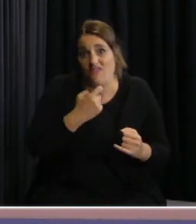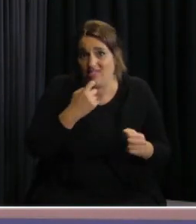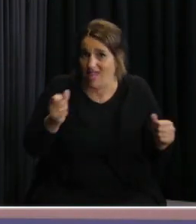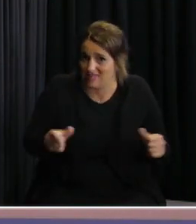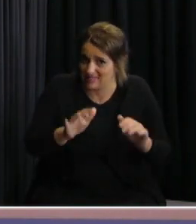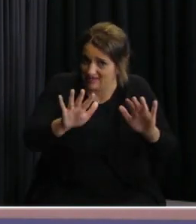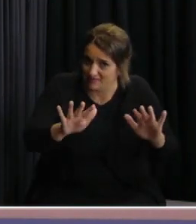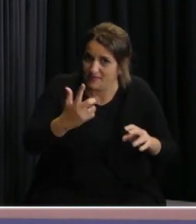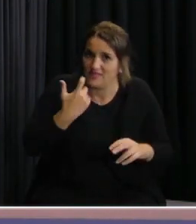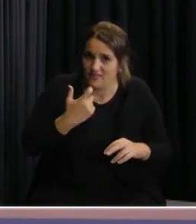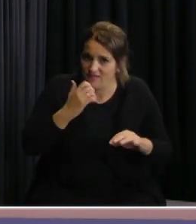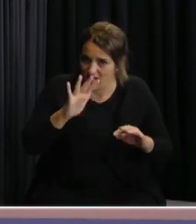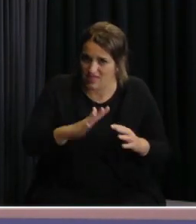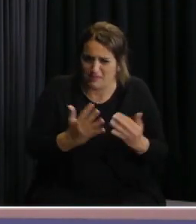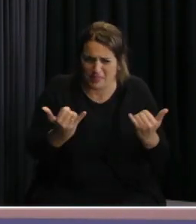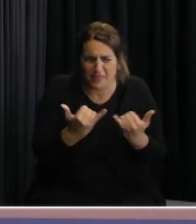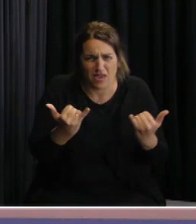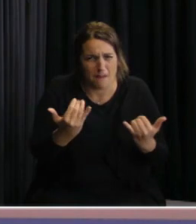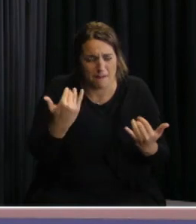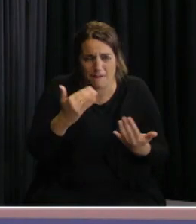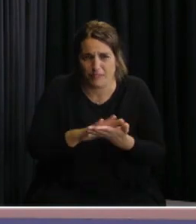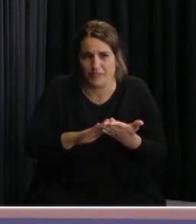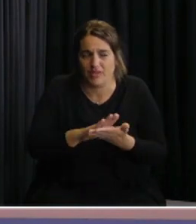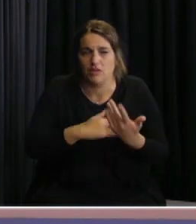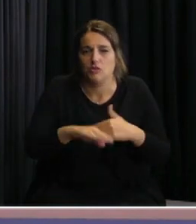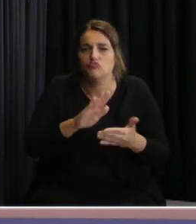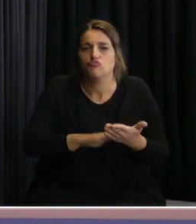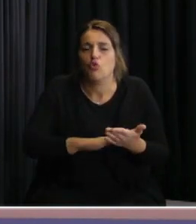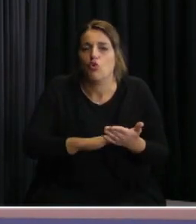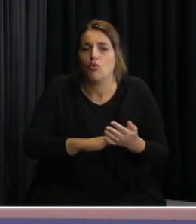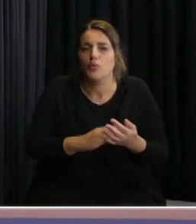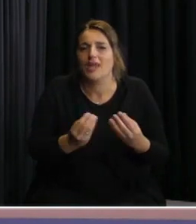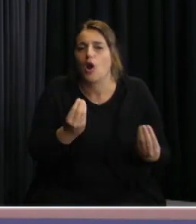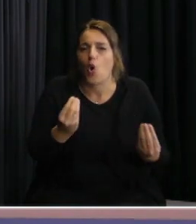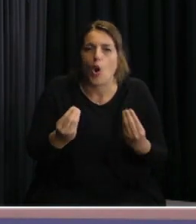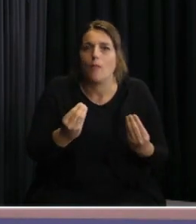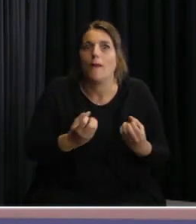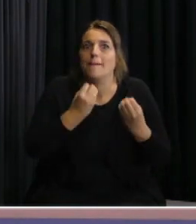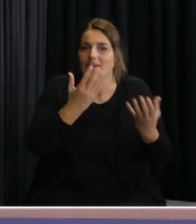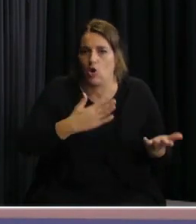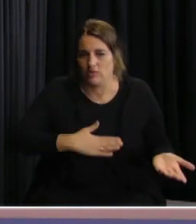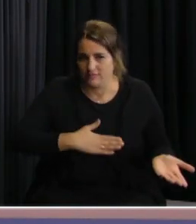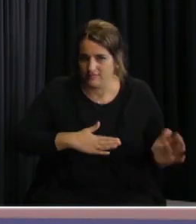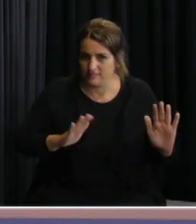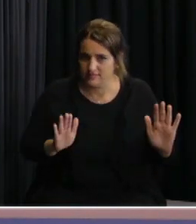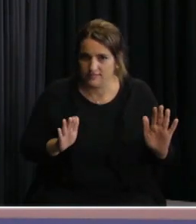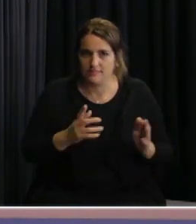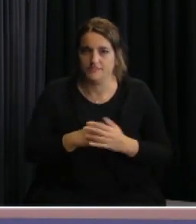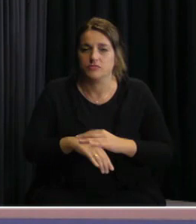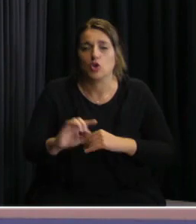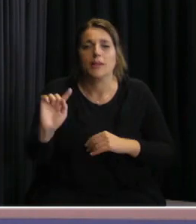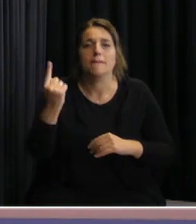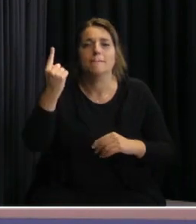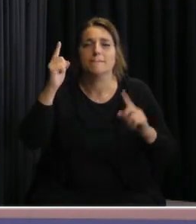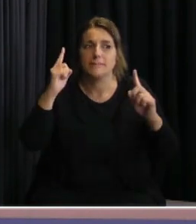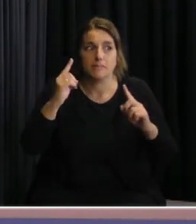por lo menos hace mucho tiempo la forma que hubiera sido satisfactoria. La primera